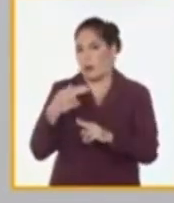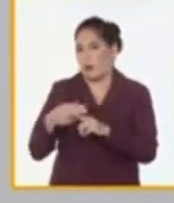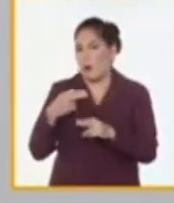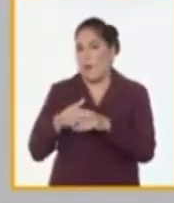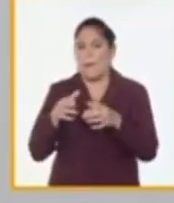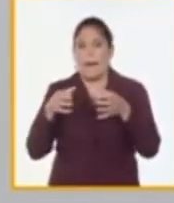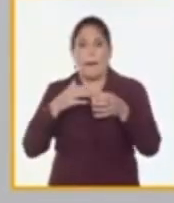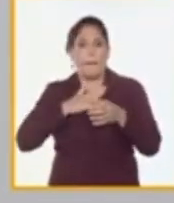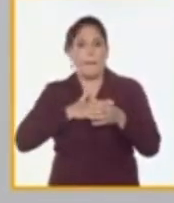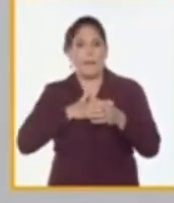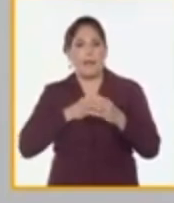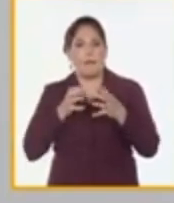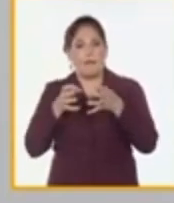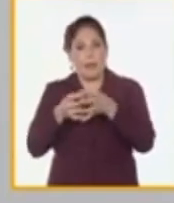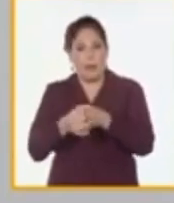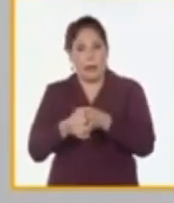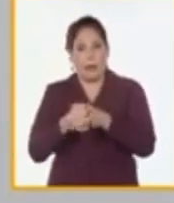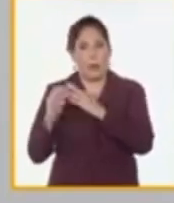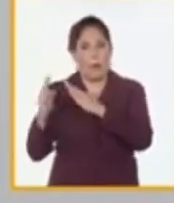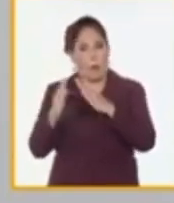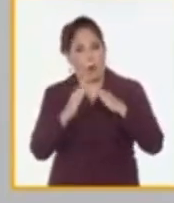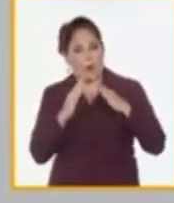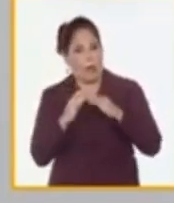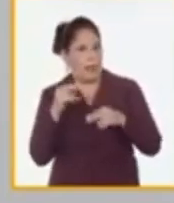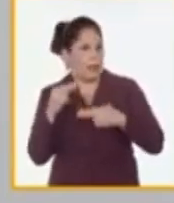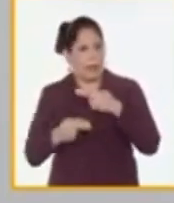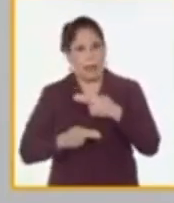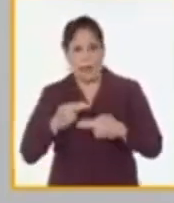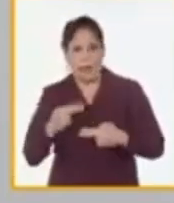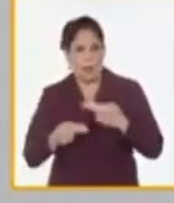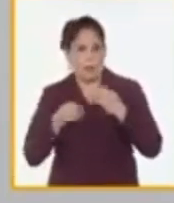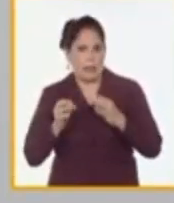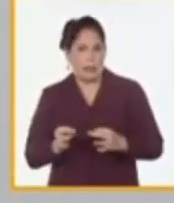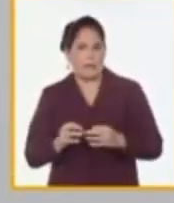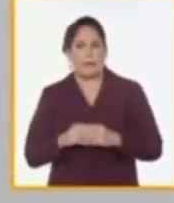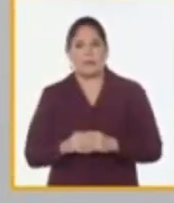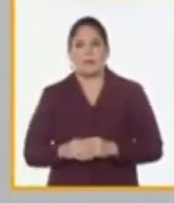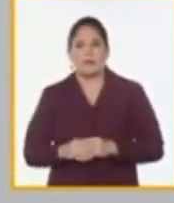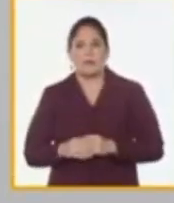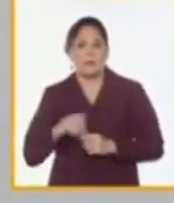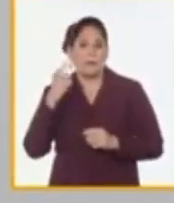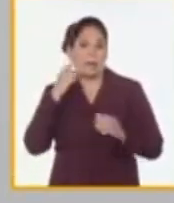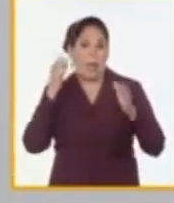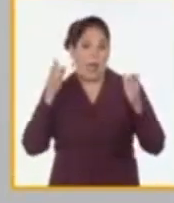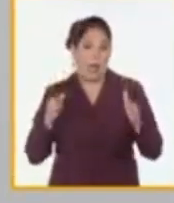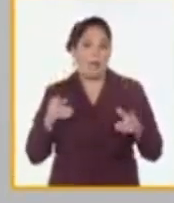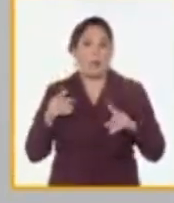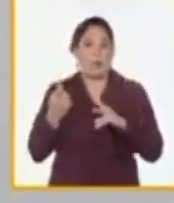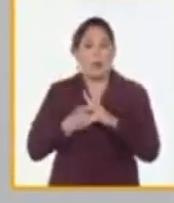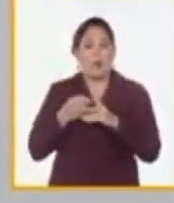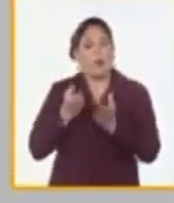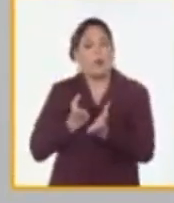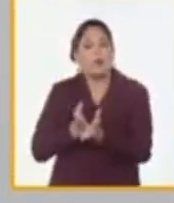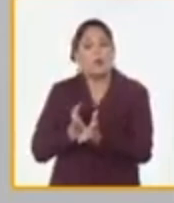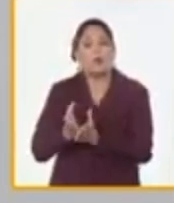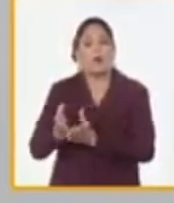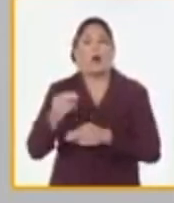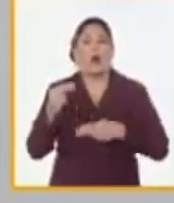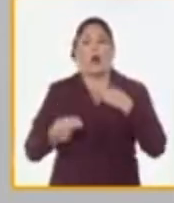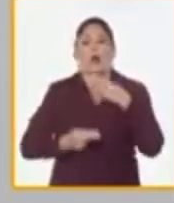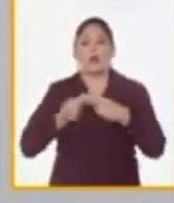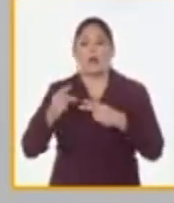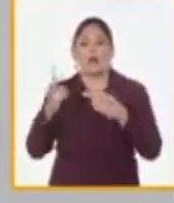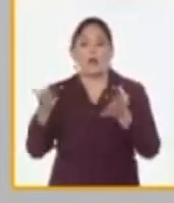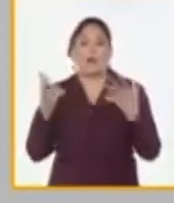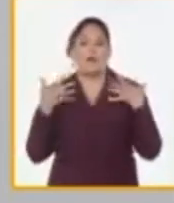Brigada en la Comunidad, que ha estado desarrollando durante este año y continuará realizando en el